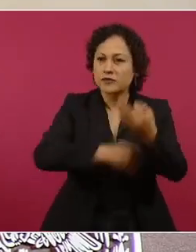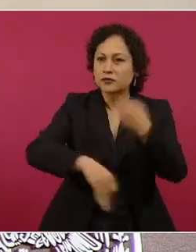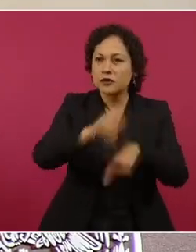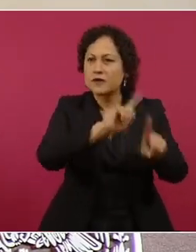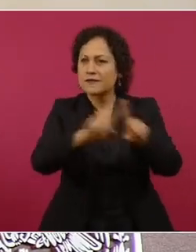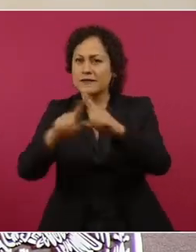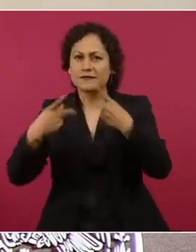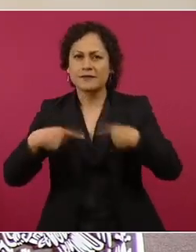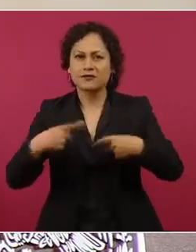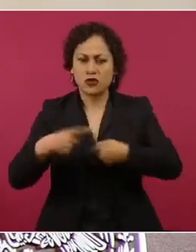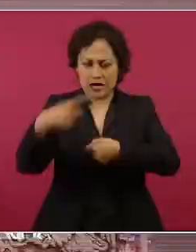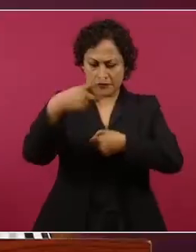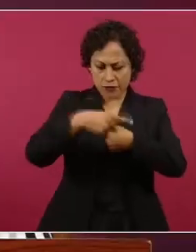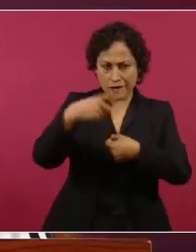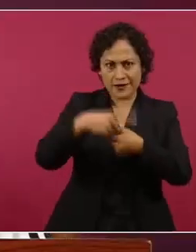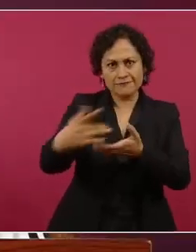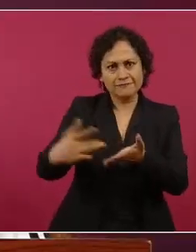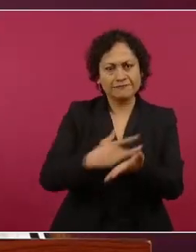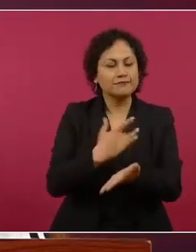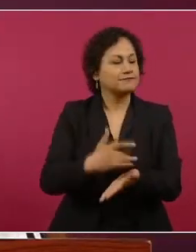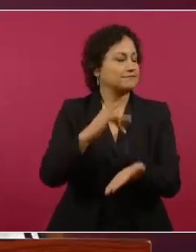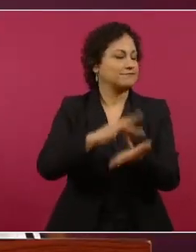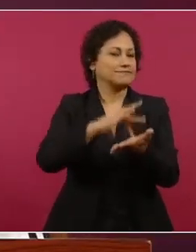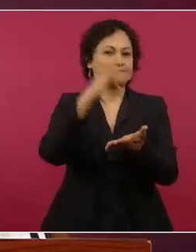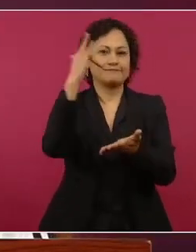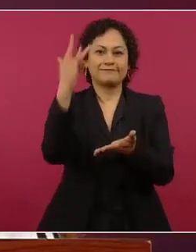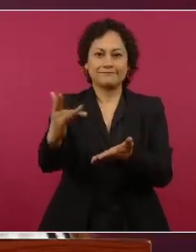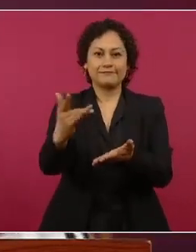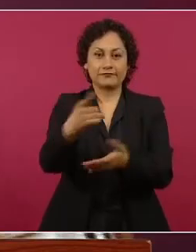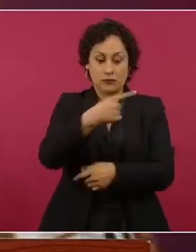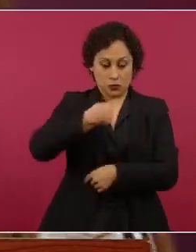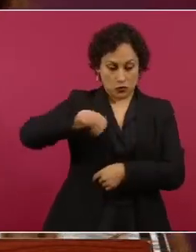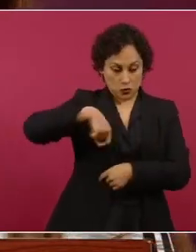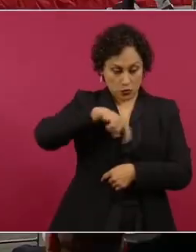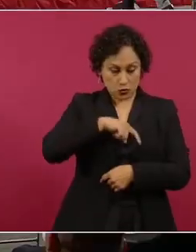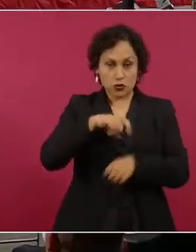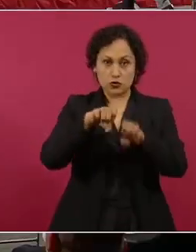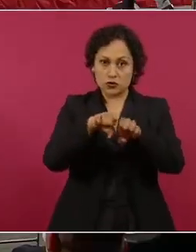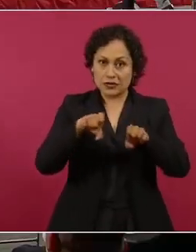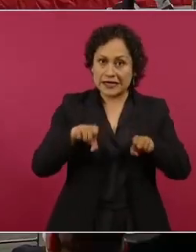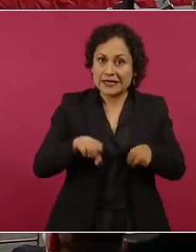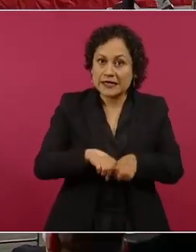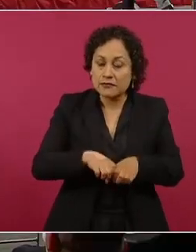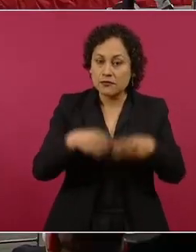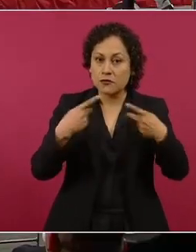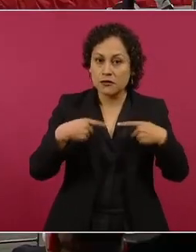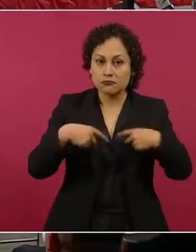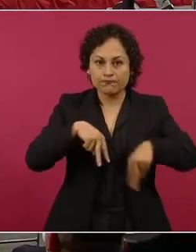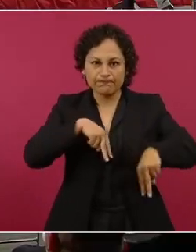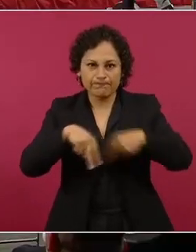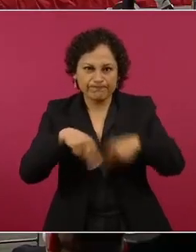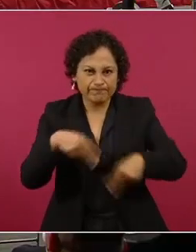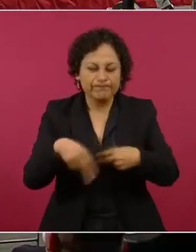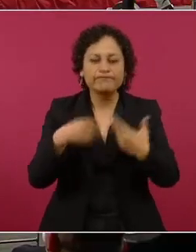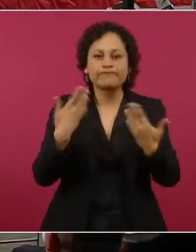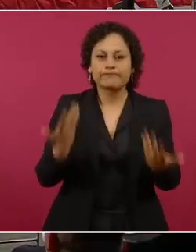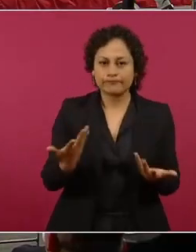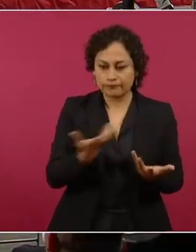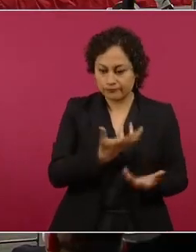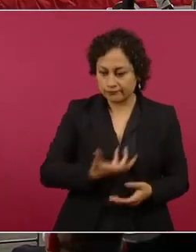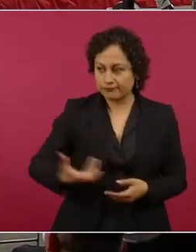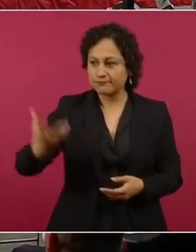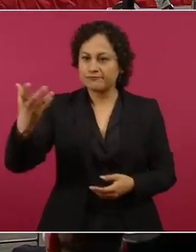Gracias, Hablando personalmente desde el punto de vista de los jugadores, que fuimos a jugar, ser